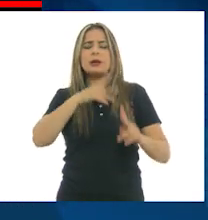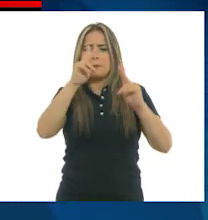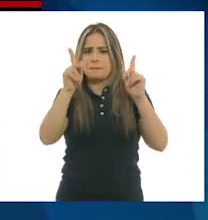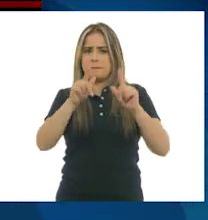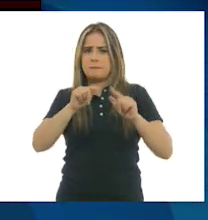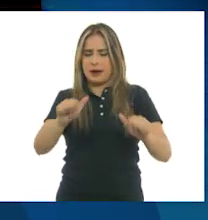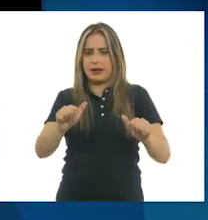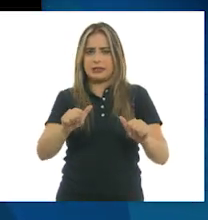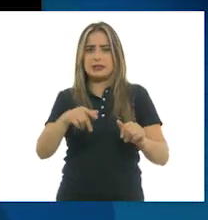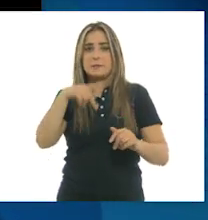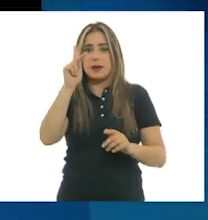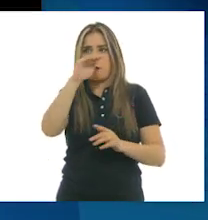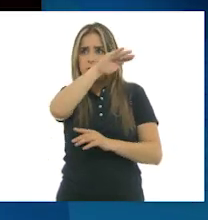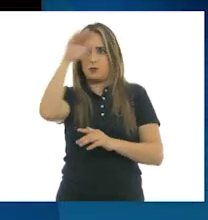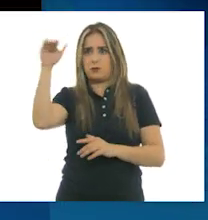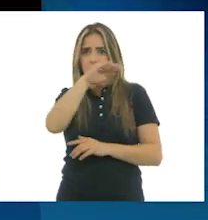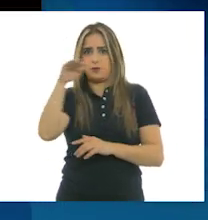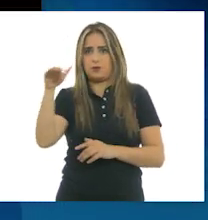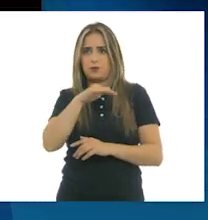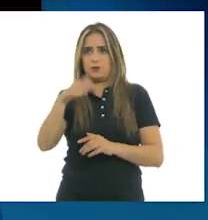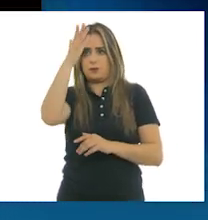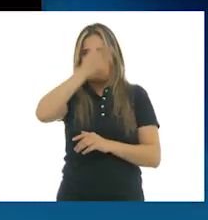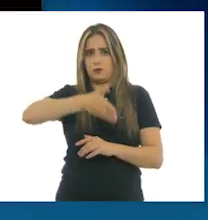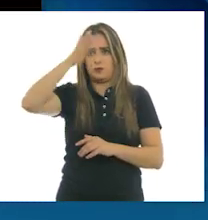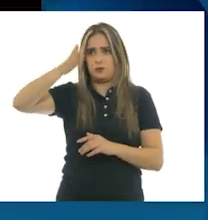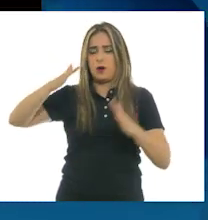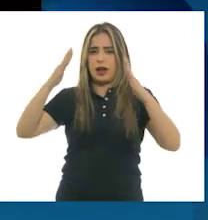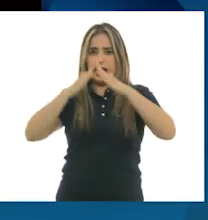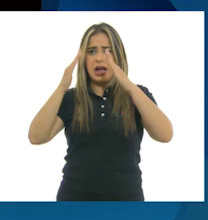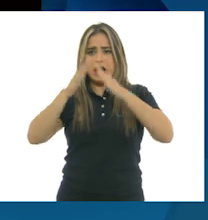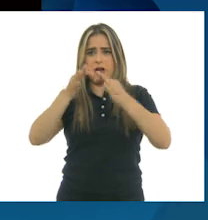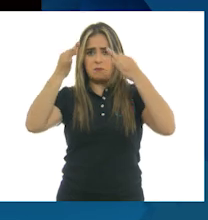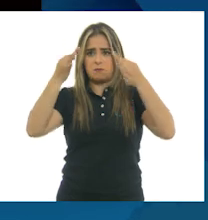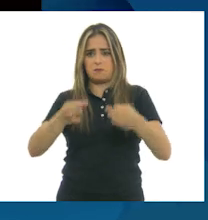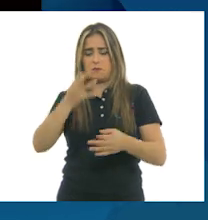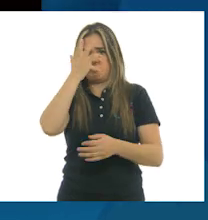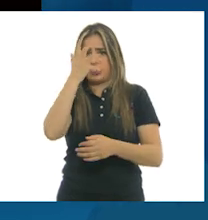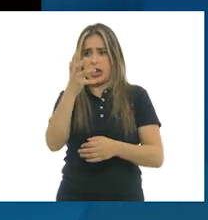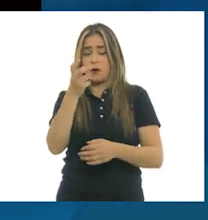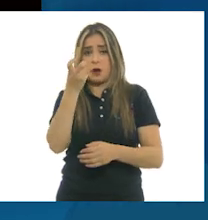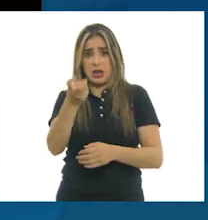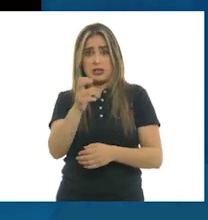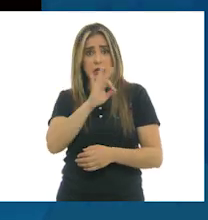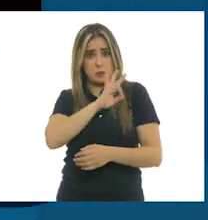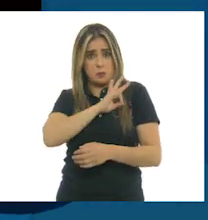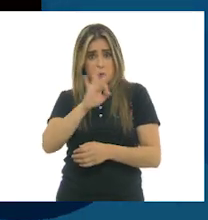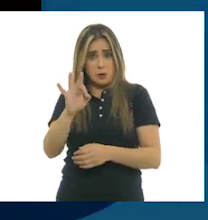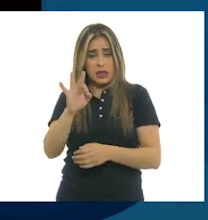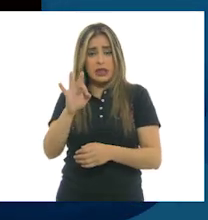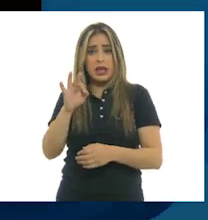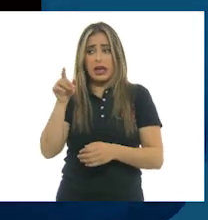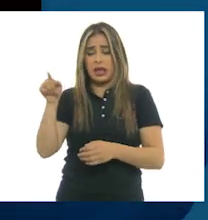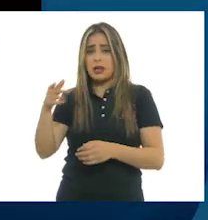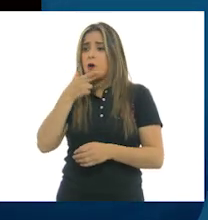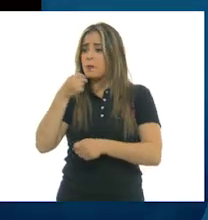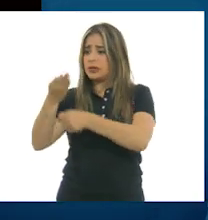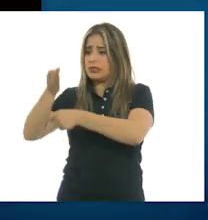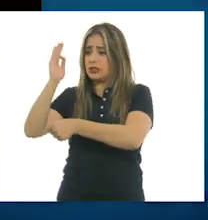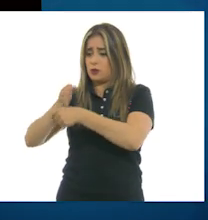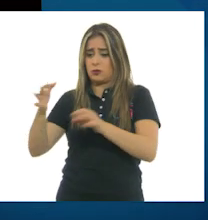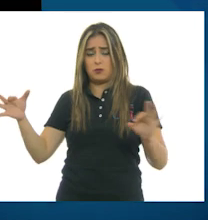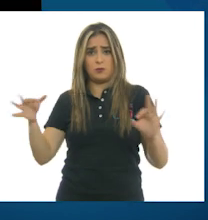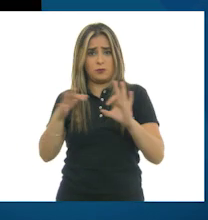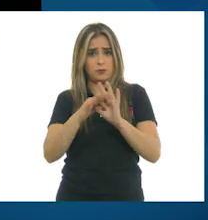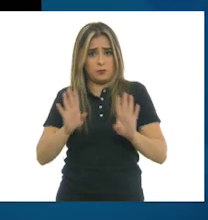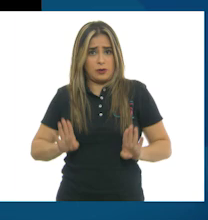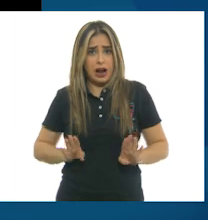sentirse adecuado para nuestro personaje. ¿Qué sucede cuando cambiamos estas líneas rectas ahora por curvas? Lo que sucede es